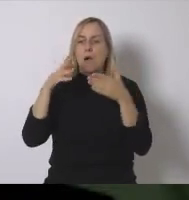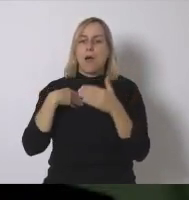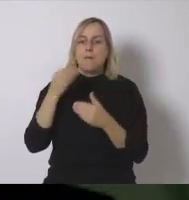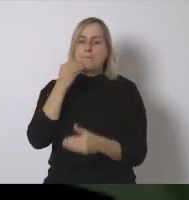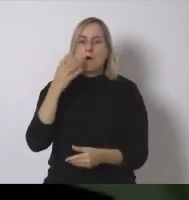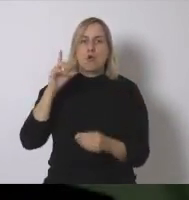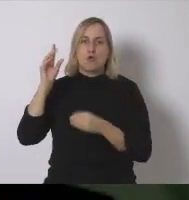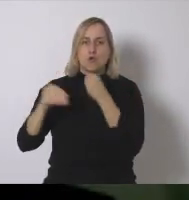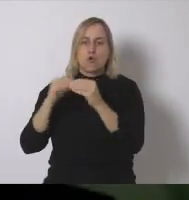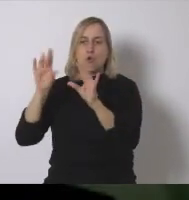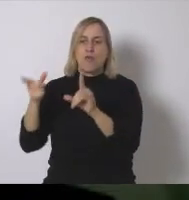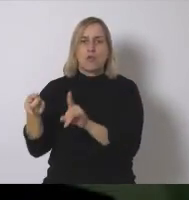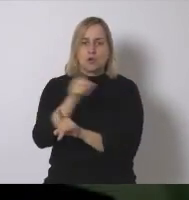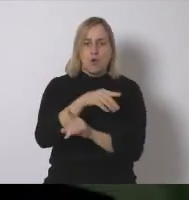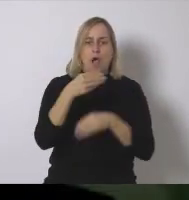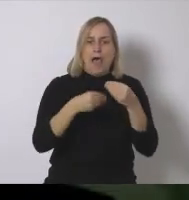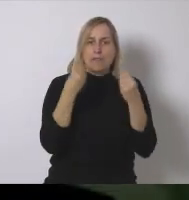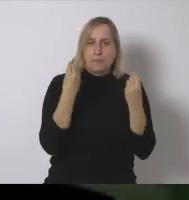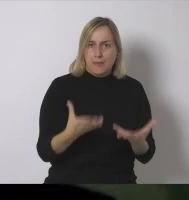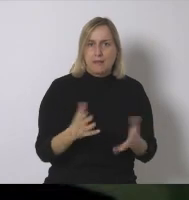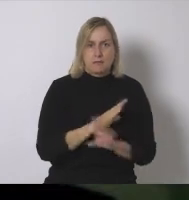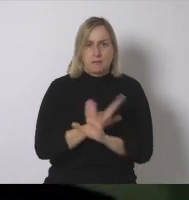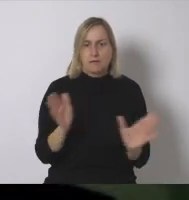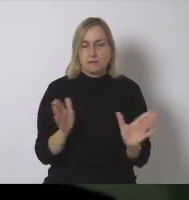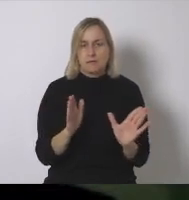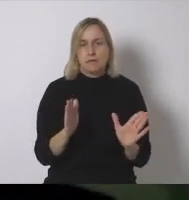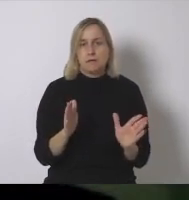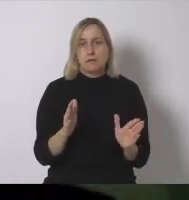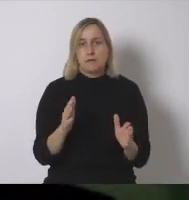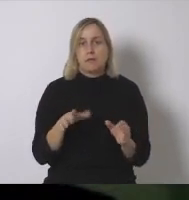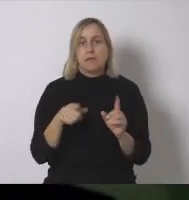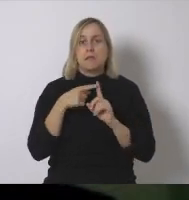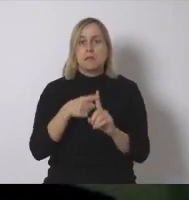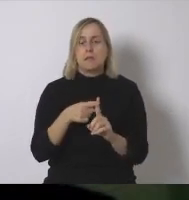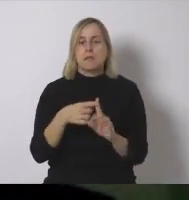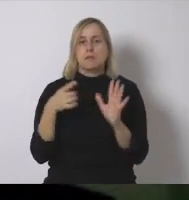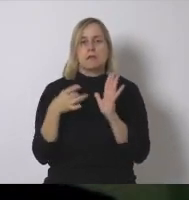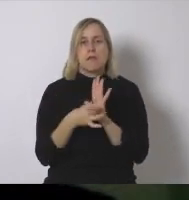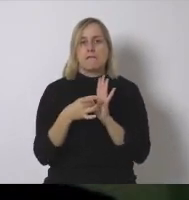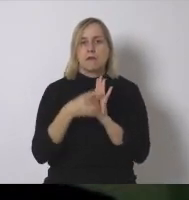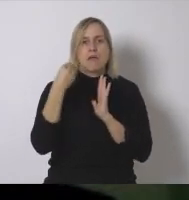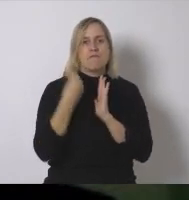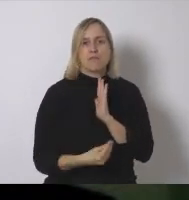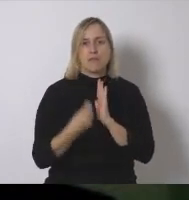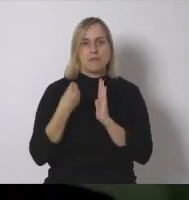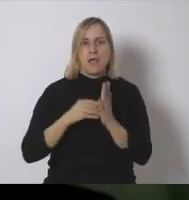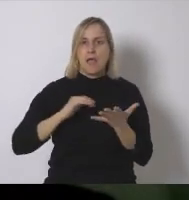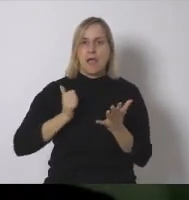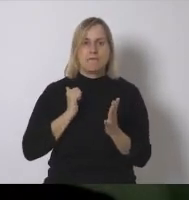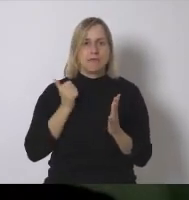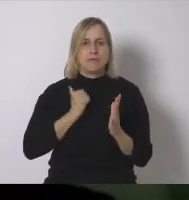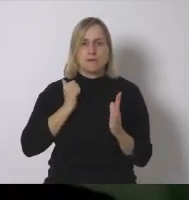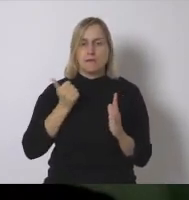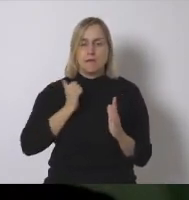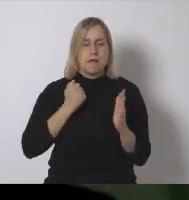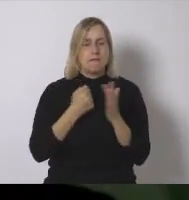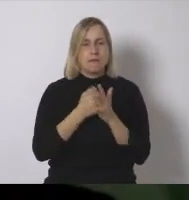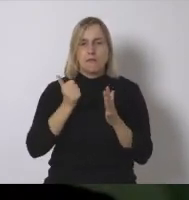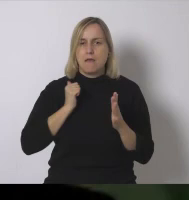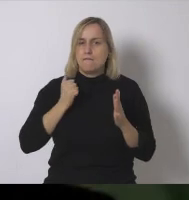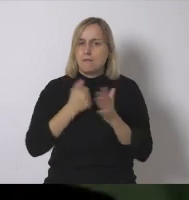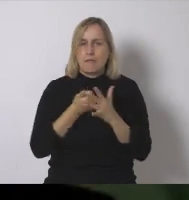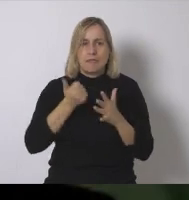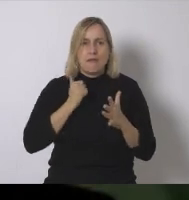esto no nos centremos en no hacerlo sino centrémonos en hacerlo bien y evidentemente eficiencia eficiencia eficiencia y